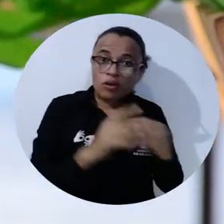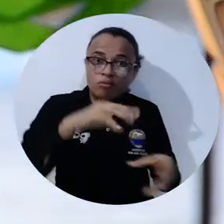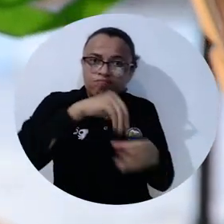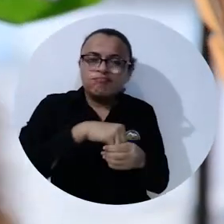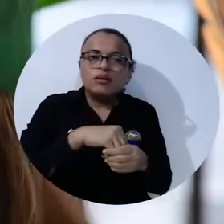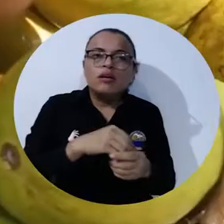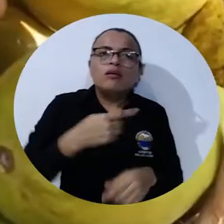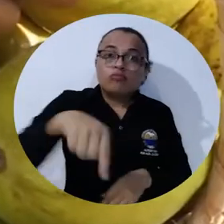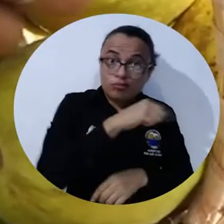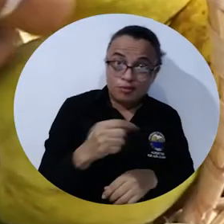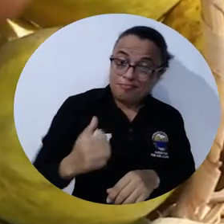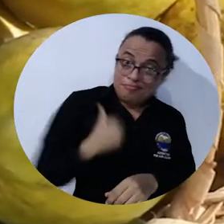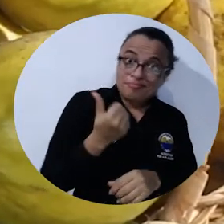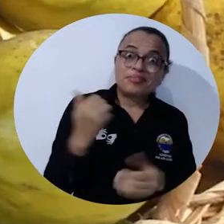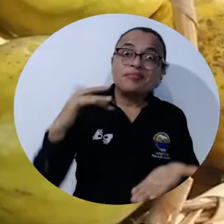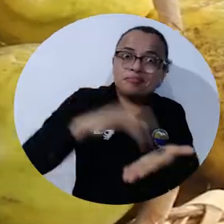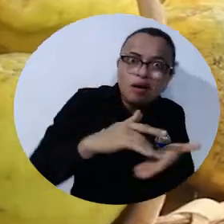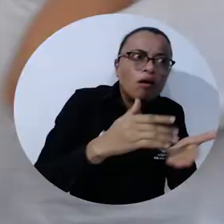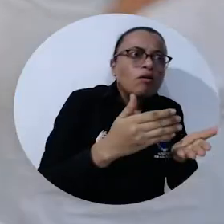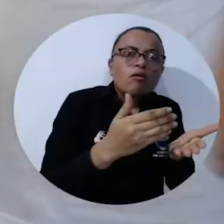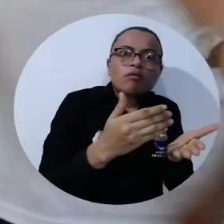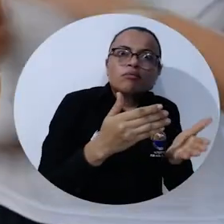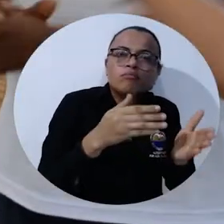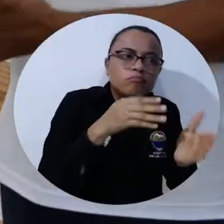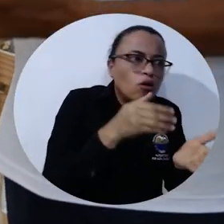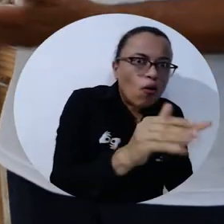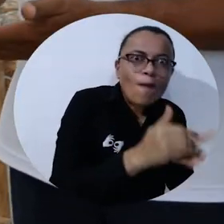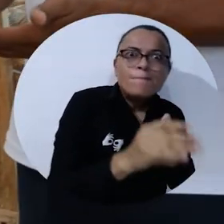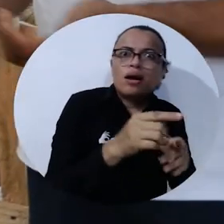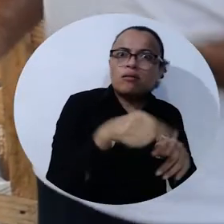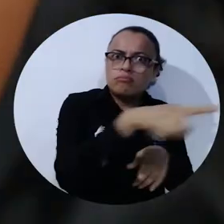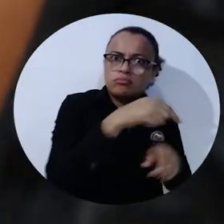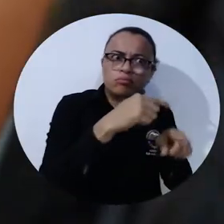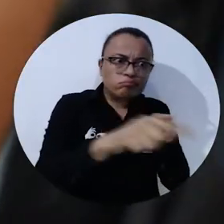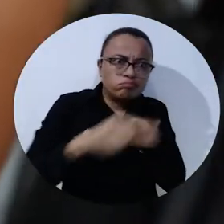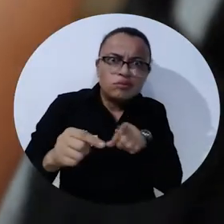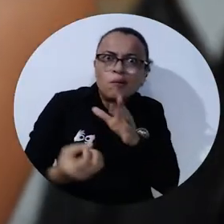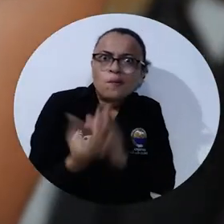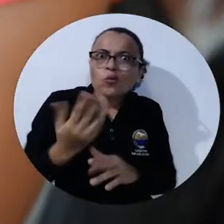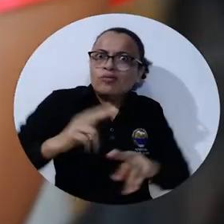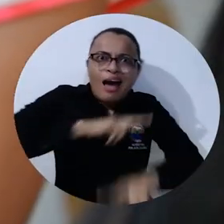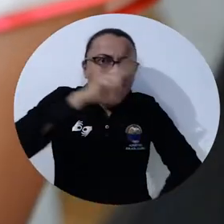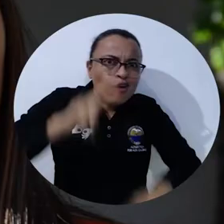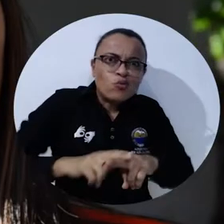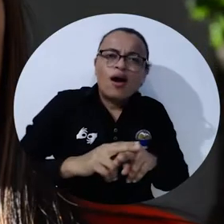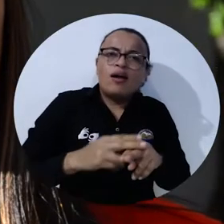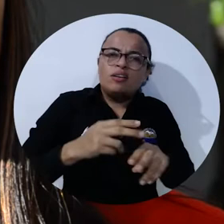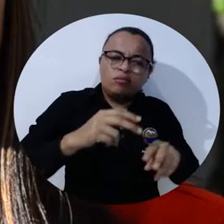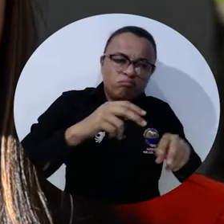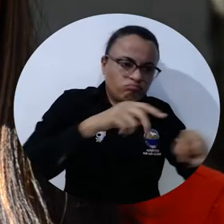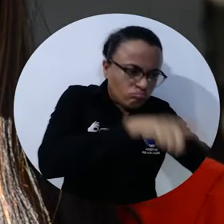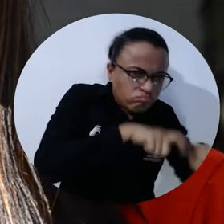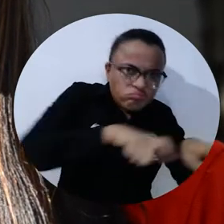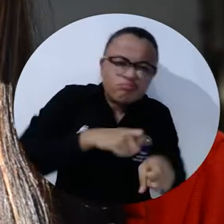e-commerce, recomendarles que aprovechen esta oportunidad, la oportunidad de acceder a estos productos que son totalmente orgánicos, que